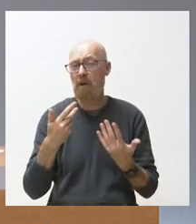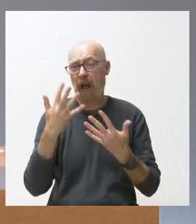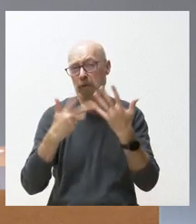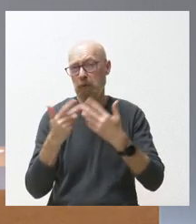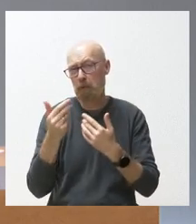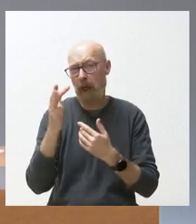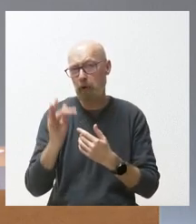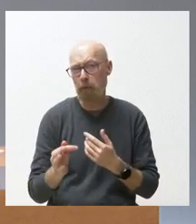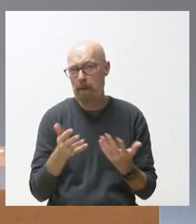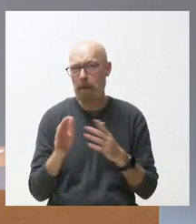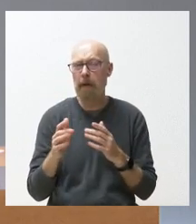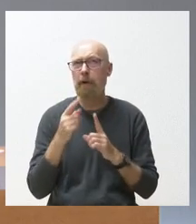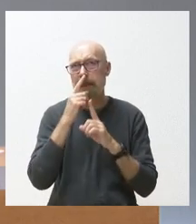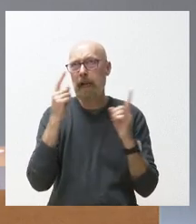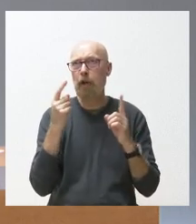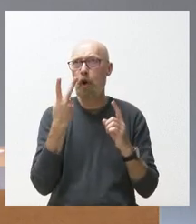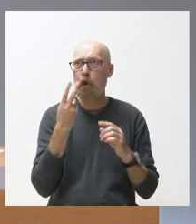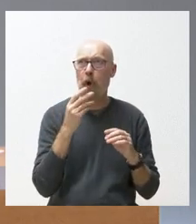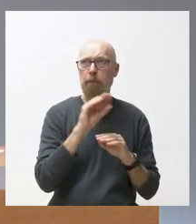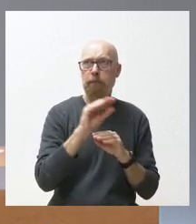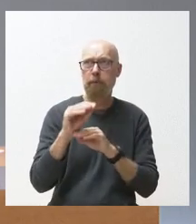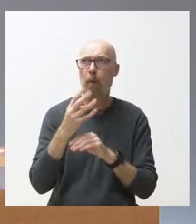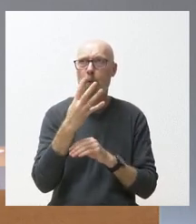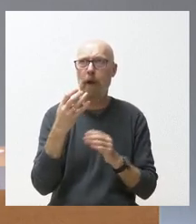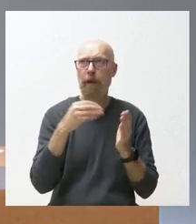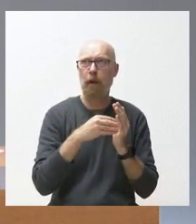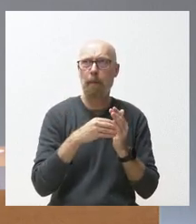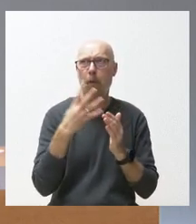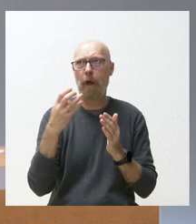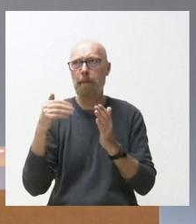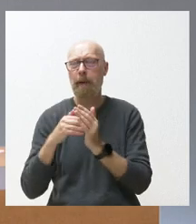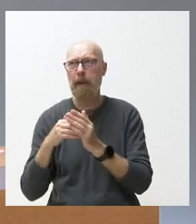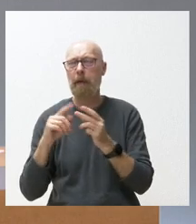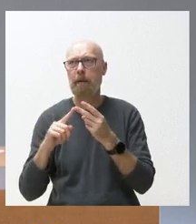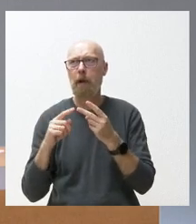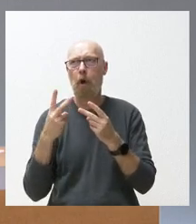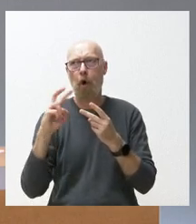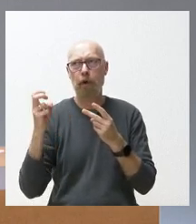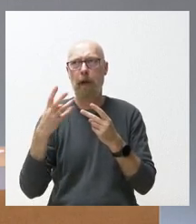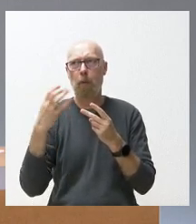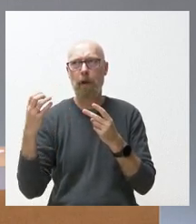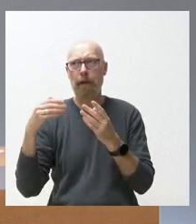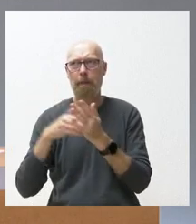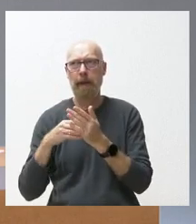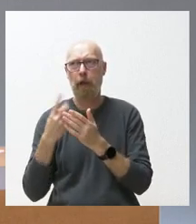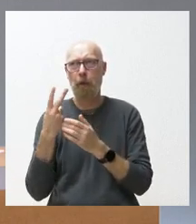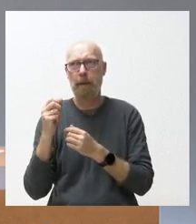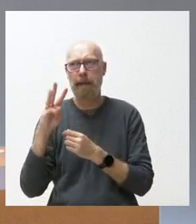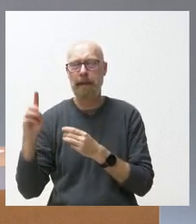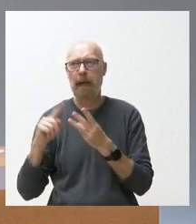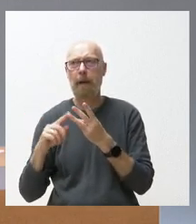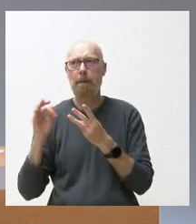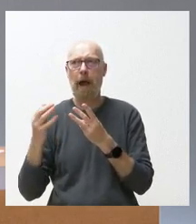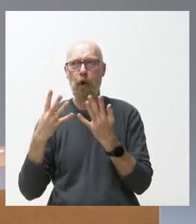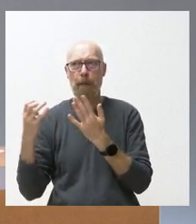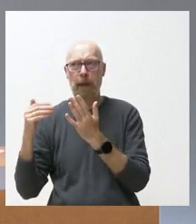este año se han aprobado dos partidas de 400.000 euros más otra partida de 400.000 euros en 2023 más los 900.000 de ahora así